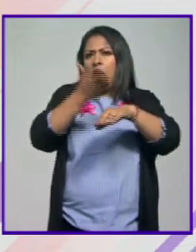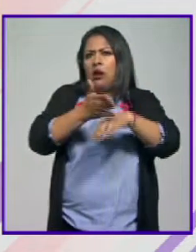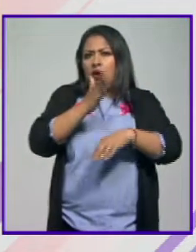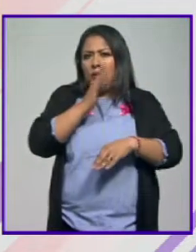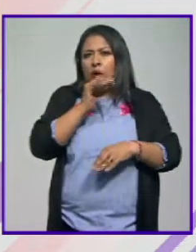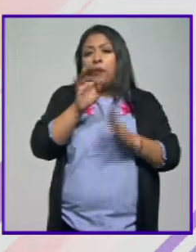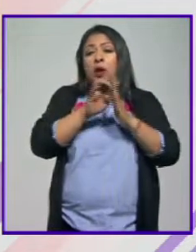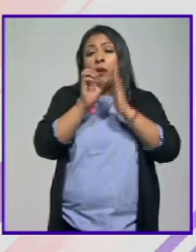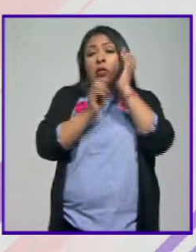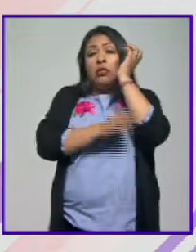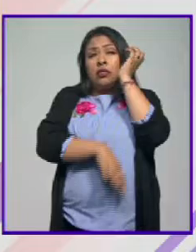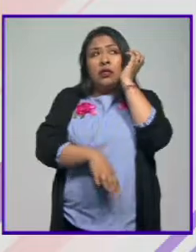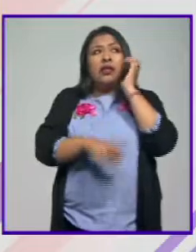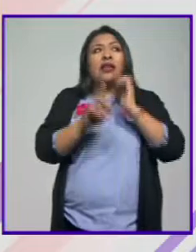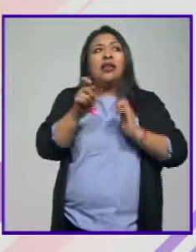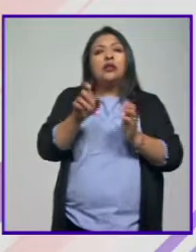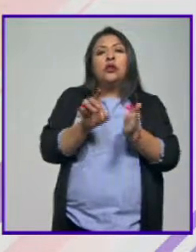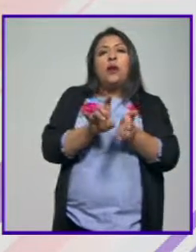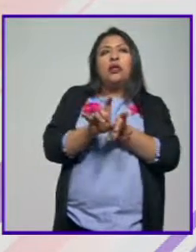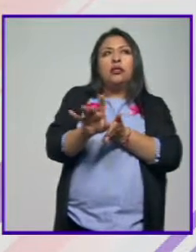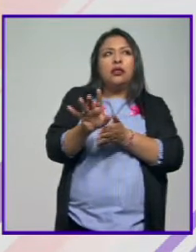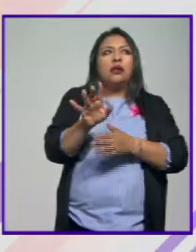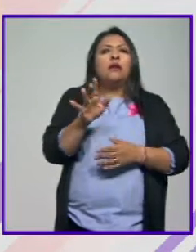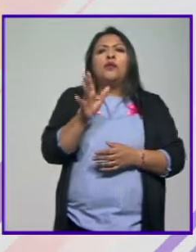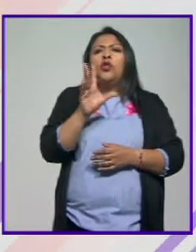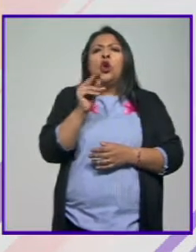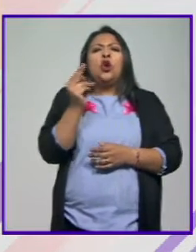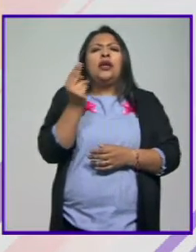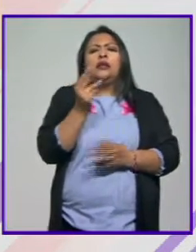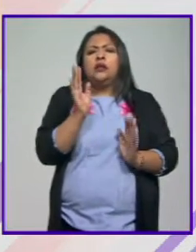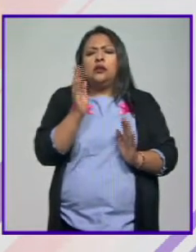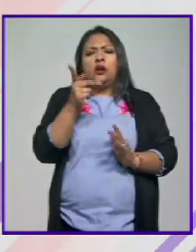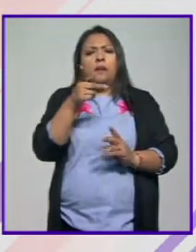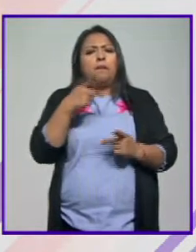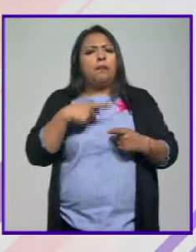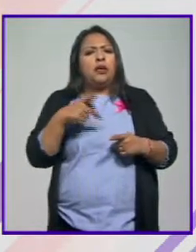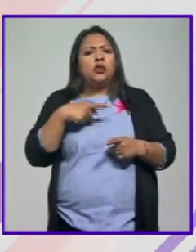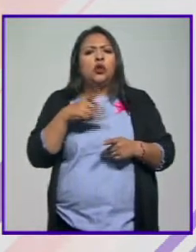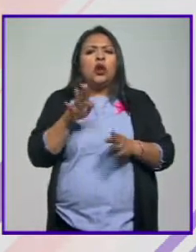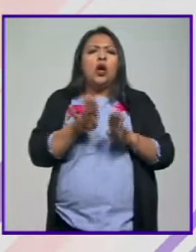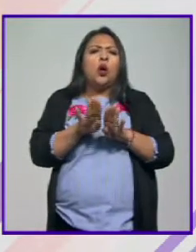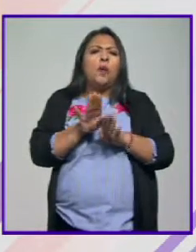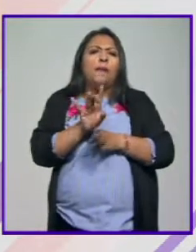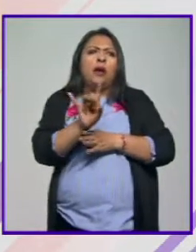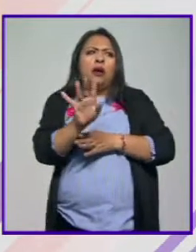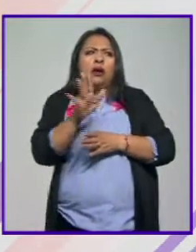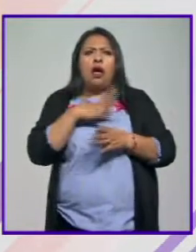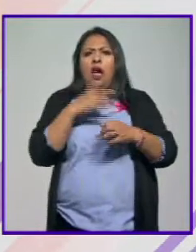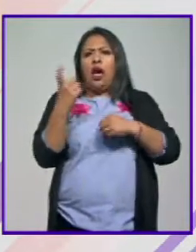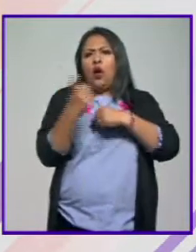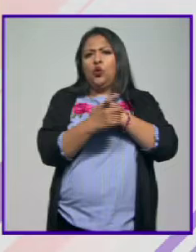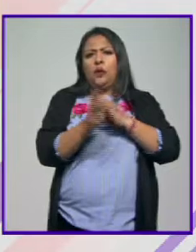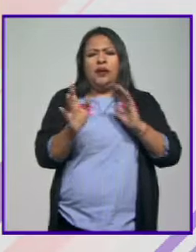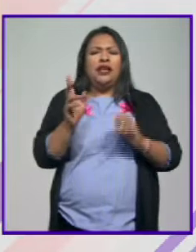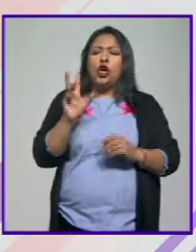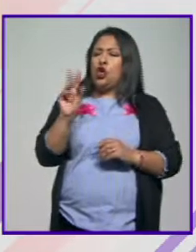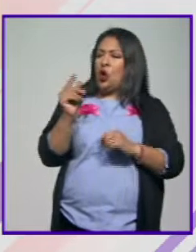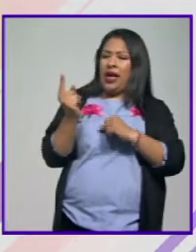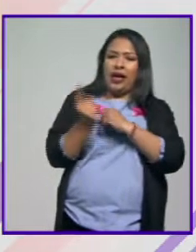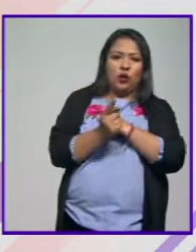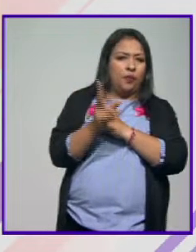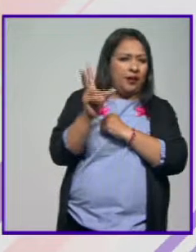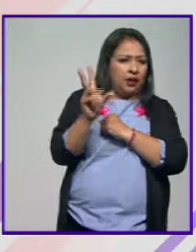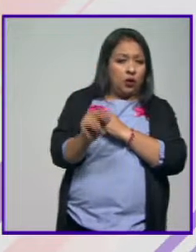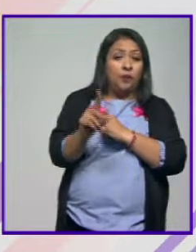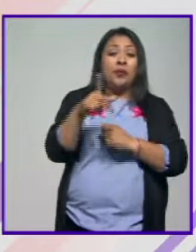de aborto es excomunión, la ante sentencia. ¿Quiere decir que no se necesita que alguien llegue y excomulgue a alguien, sino que es automático? No, no es automático.